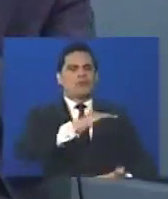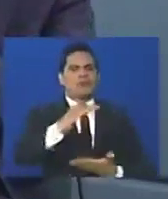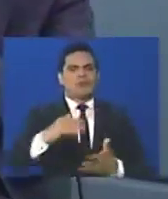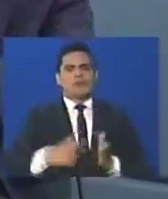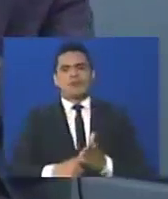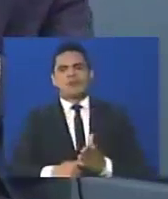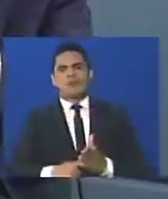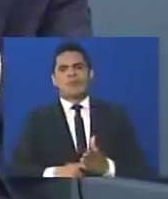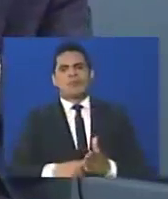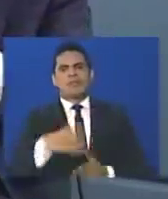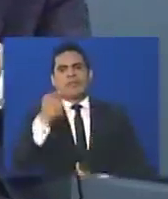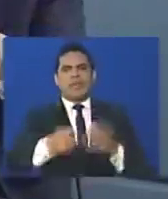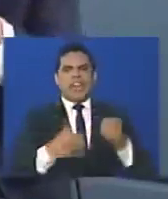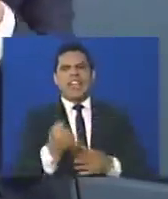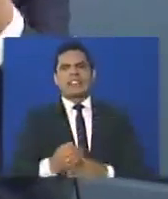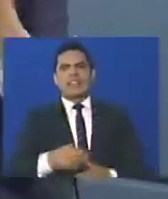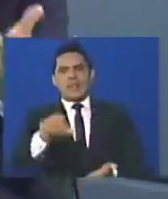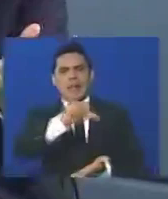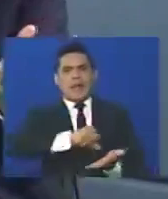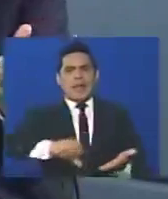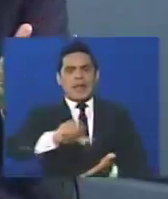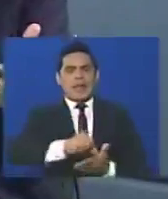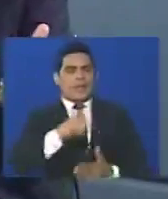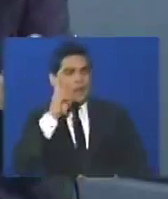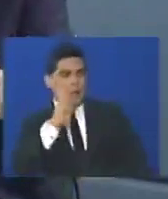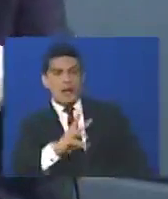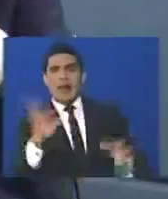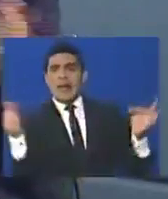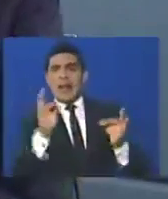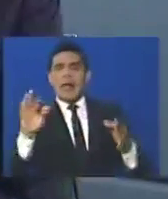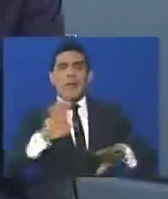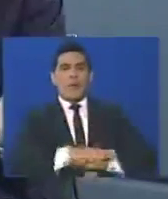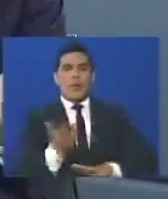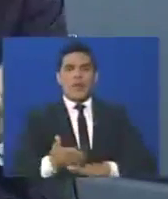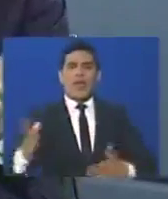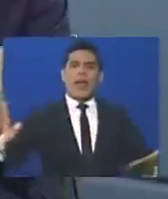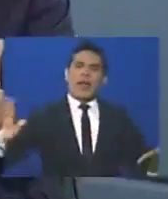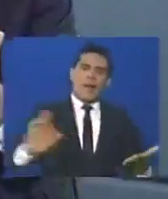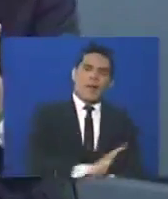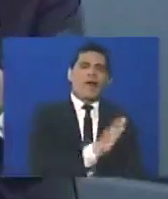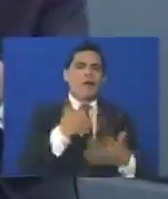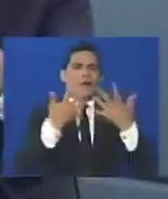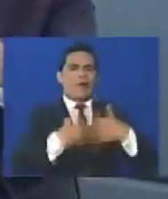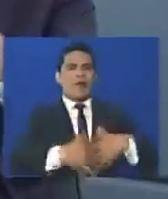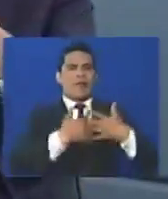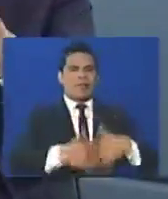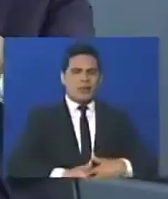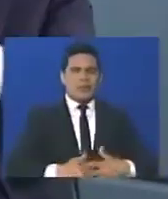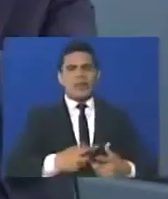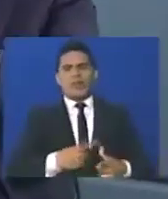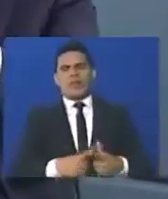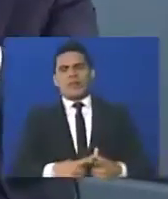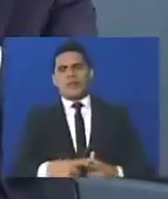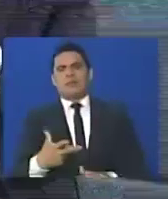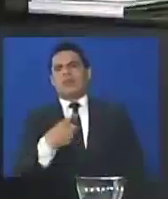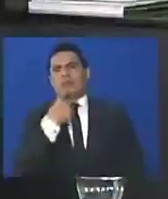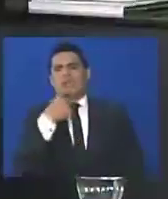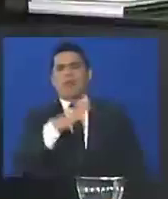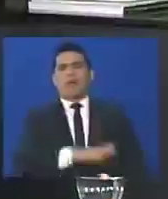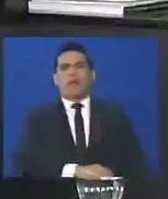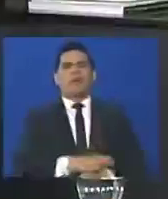entonces si dentro de 15 días no aparece, ¿cómo no va a aparecer? porque acabaron con el aparato productivo, entonces es un desacato,